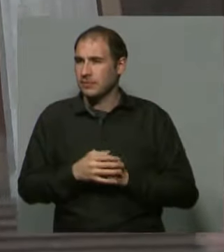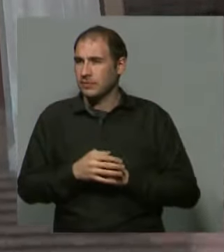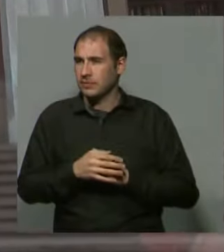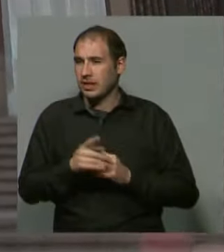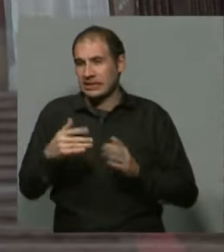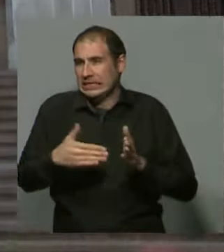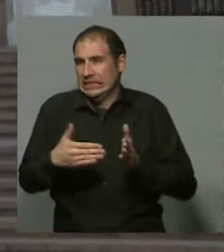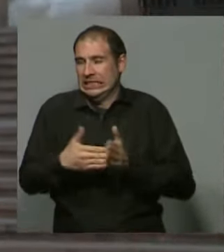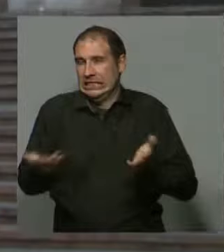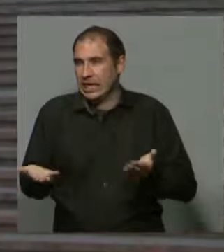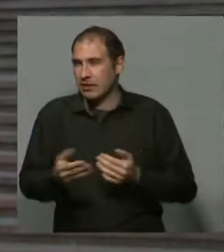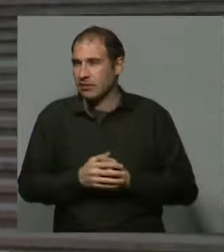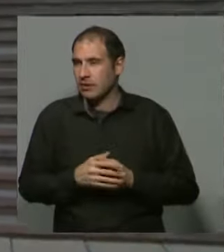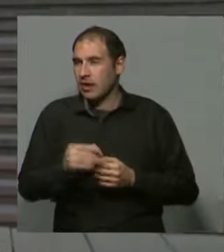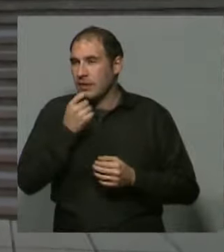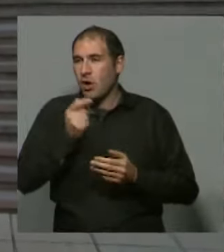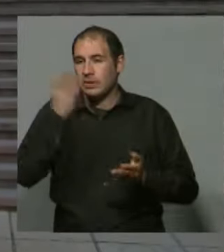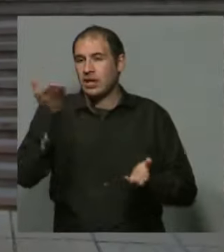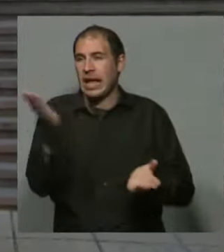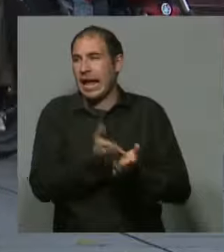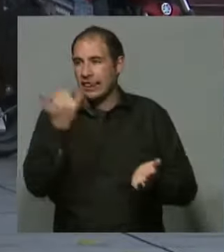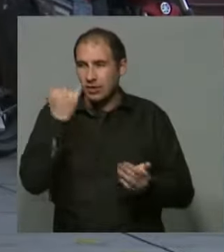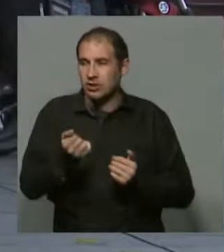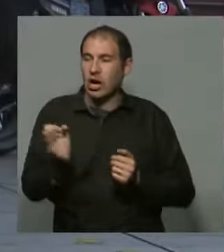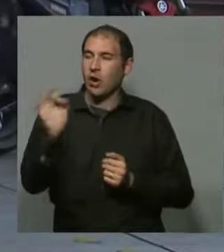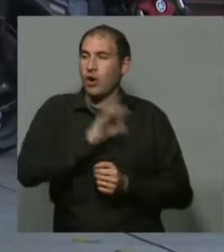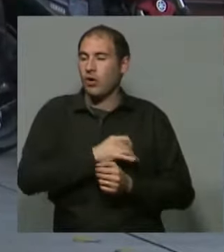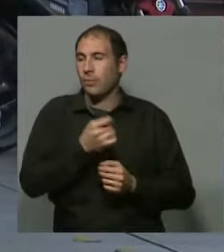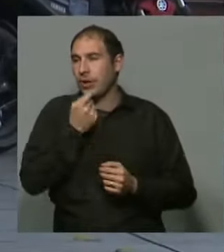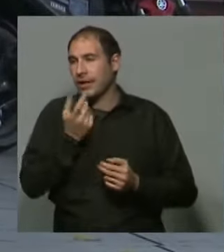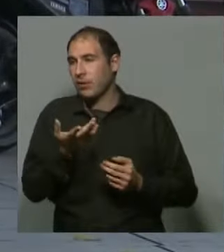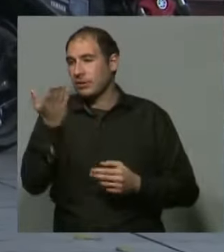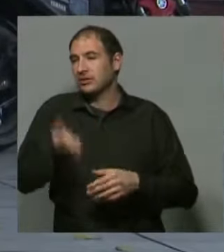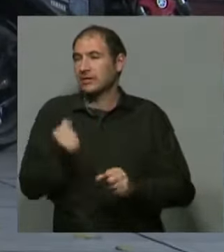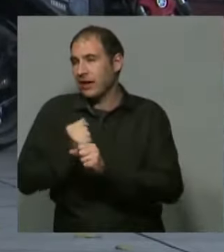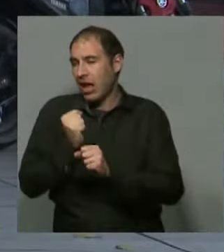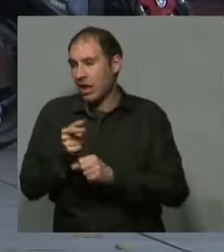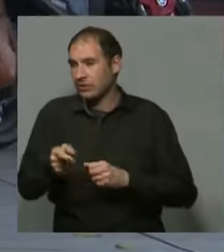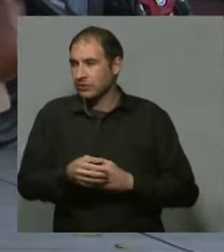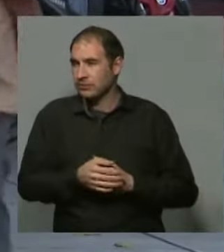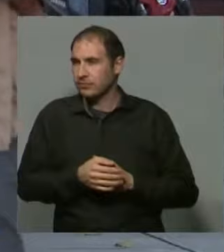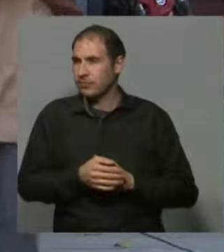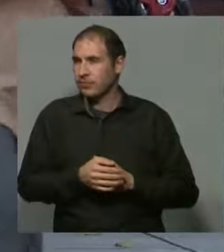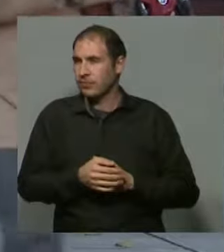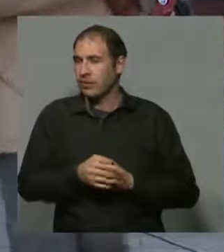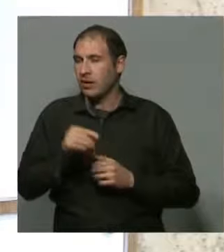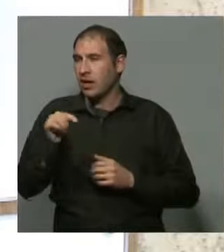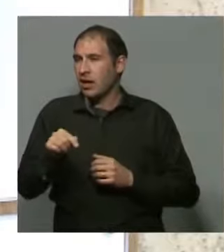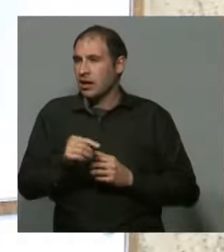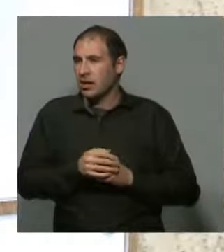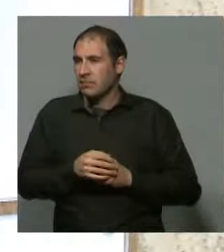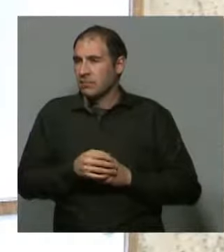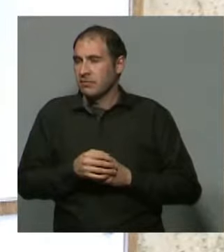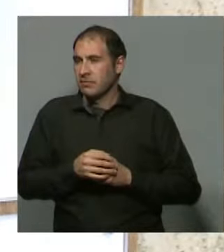al límite, entonces tanto en un condenado, en un obrero que tiene un